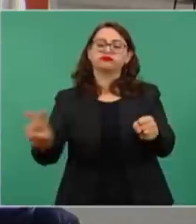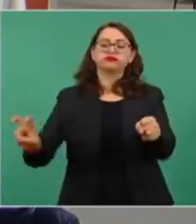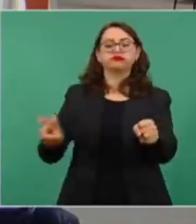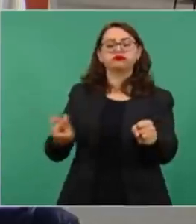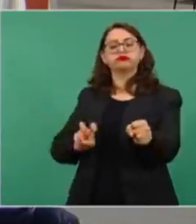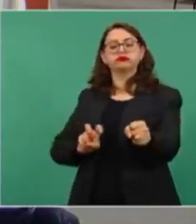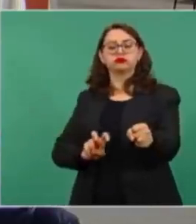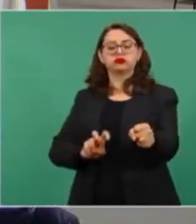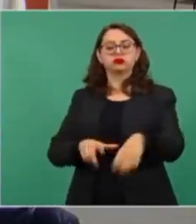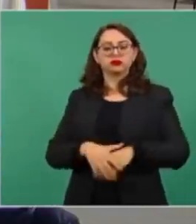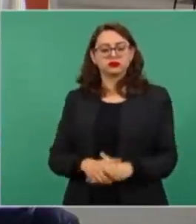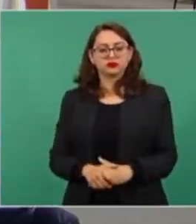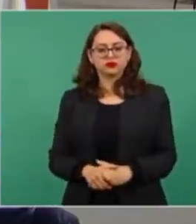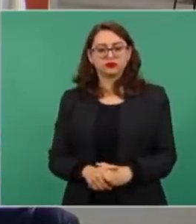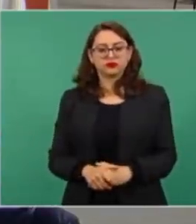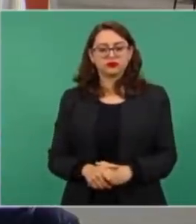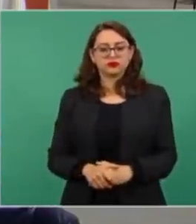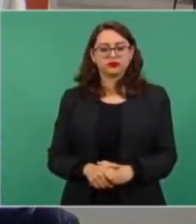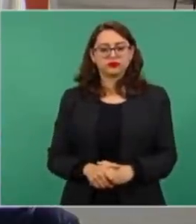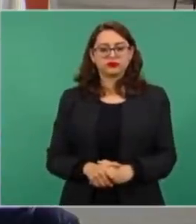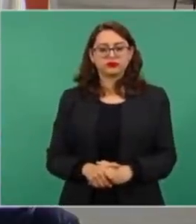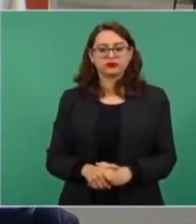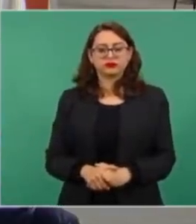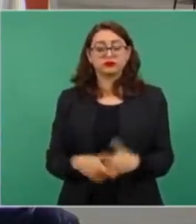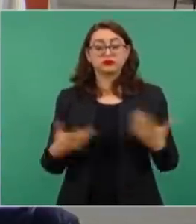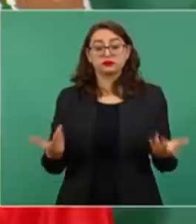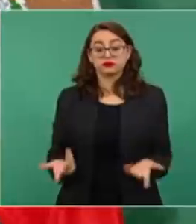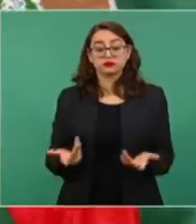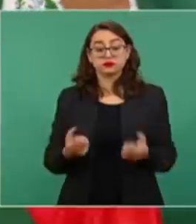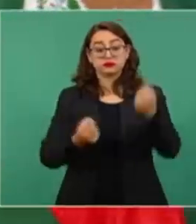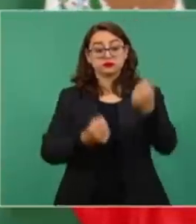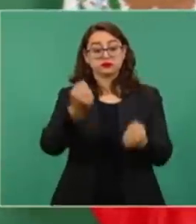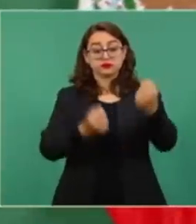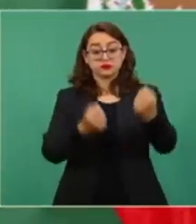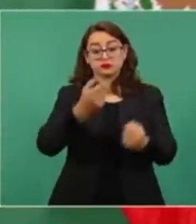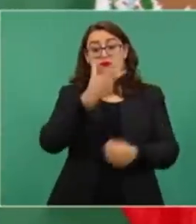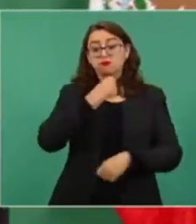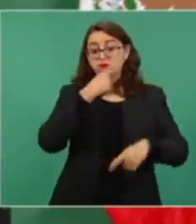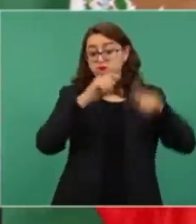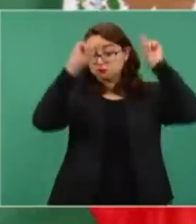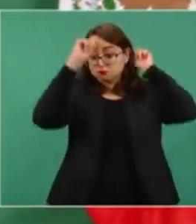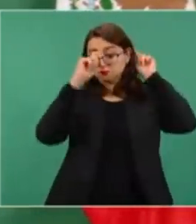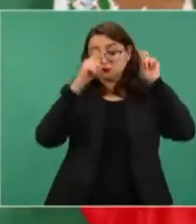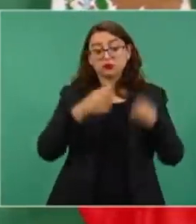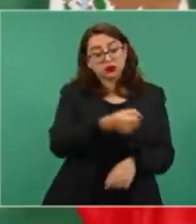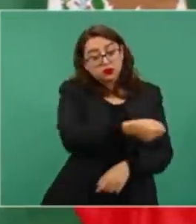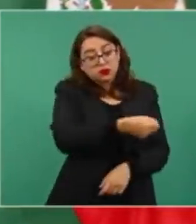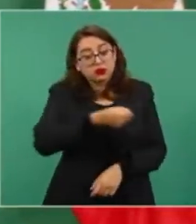Y antes de que se subieran, iba el chofer a abrirle la puerta.